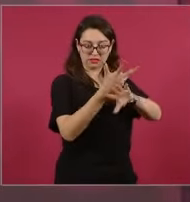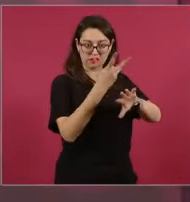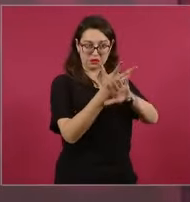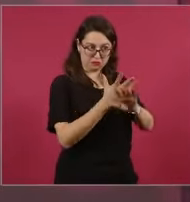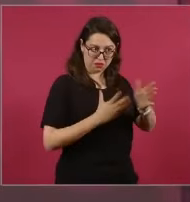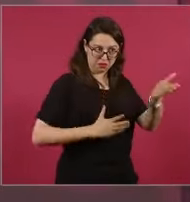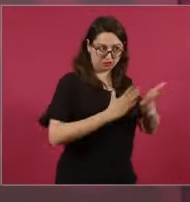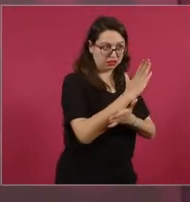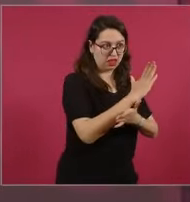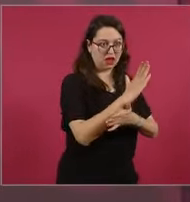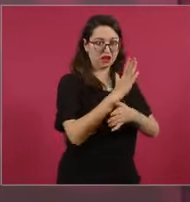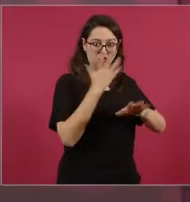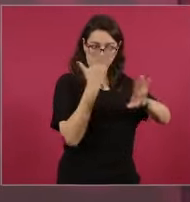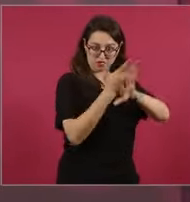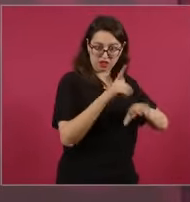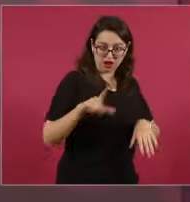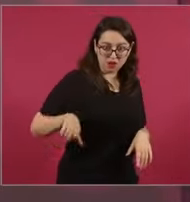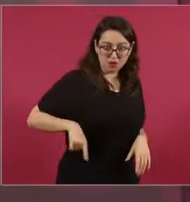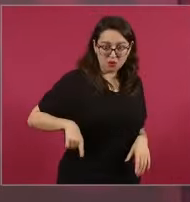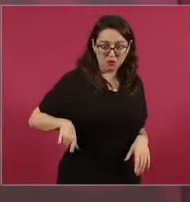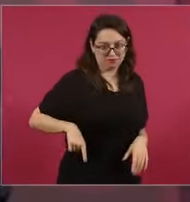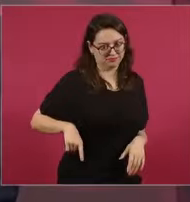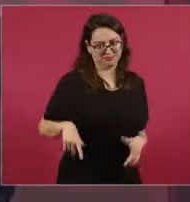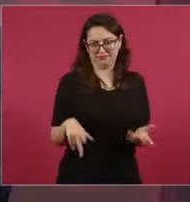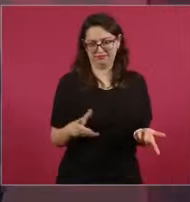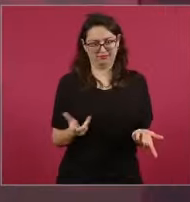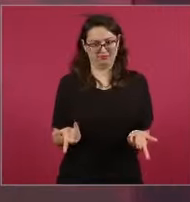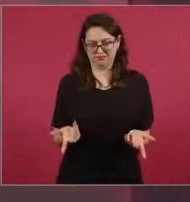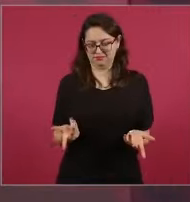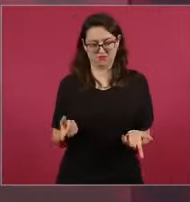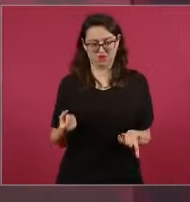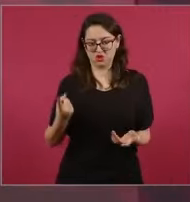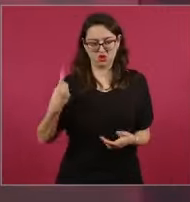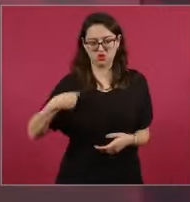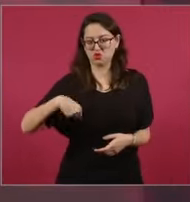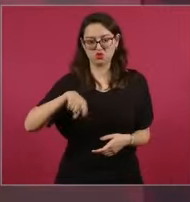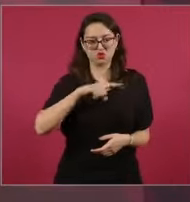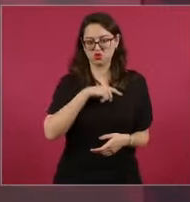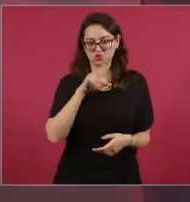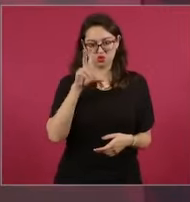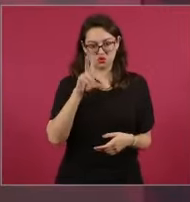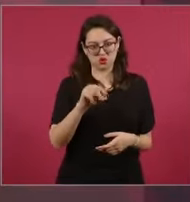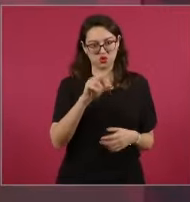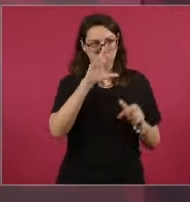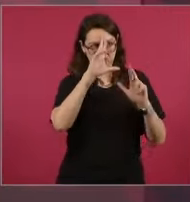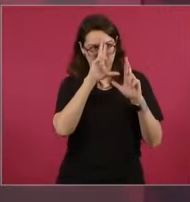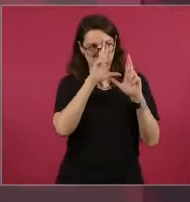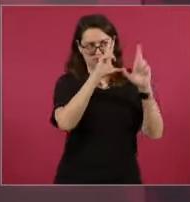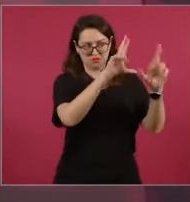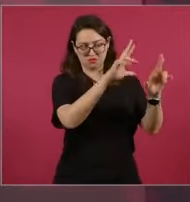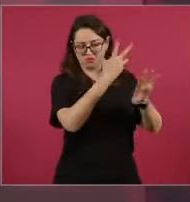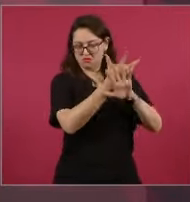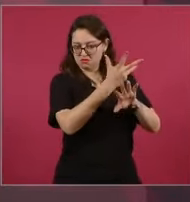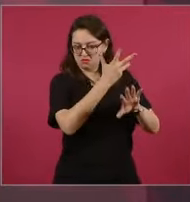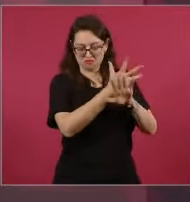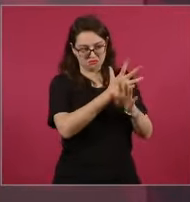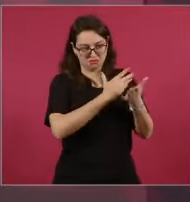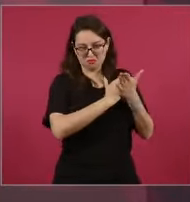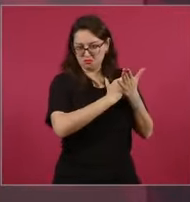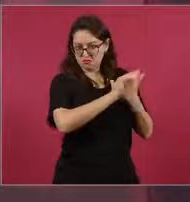Estado mexicano a que vayan a investigar a políticos a Estados Unidos.